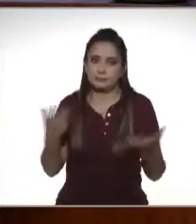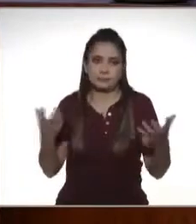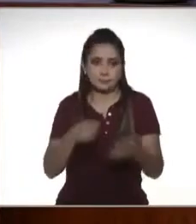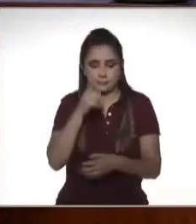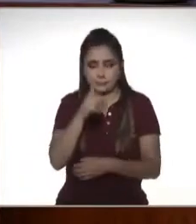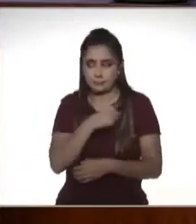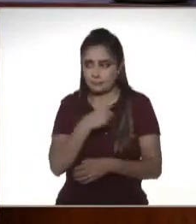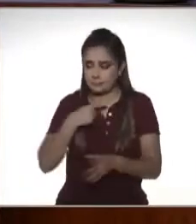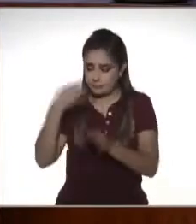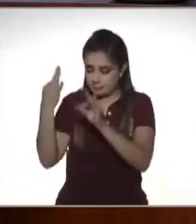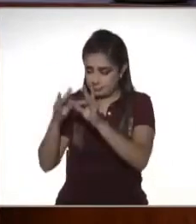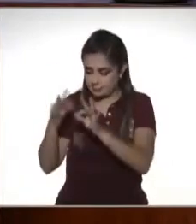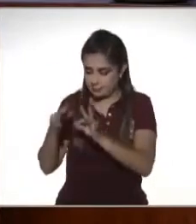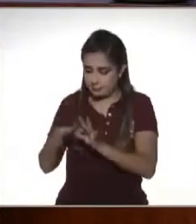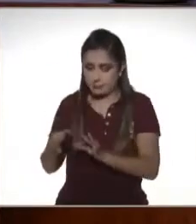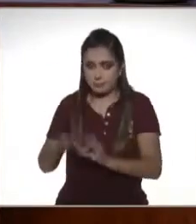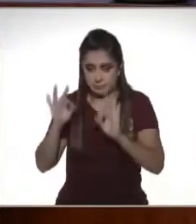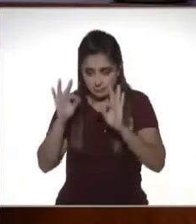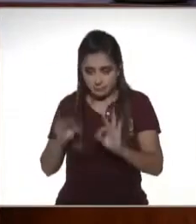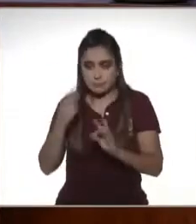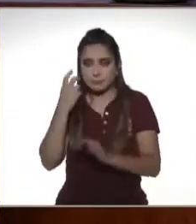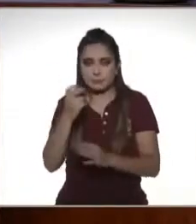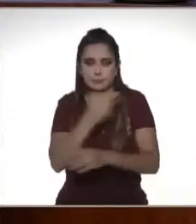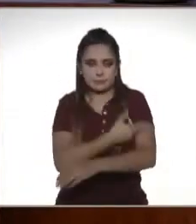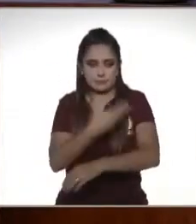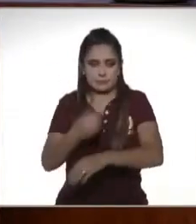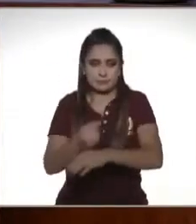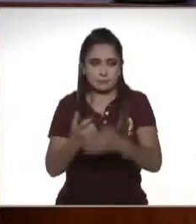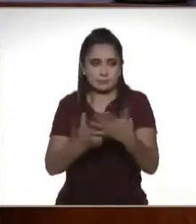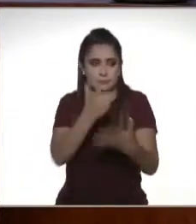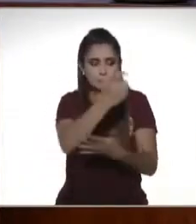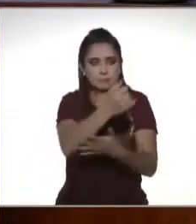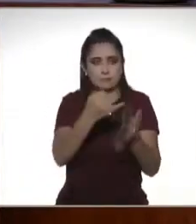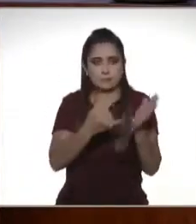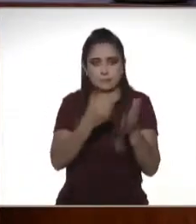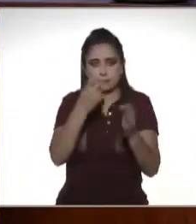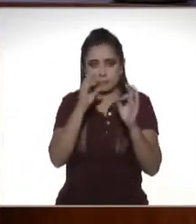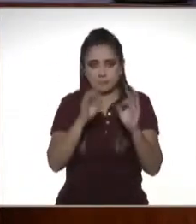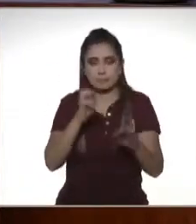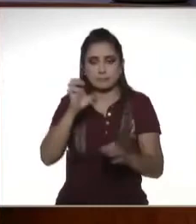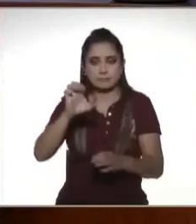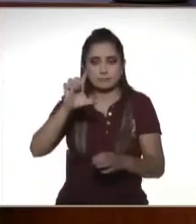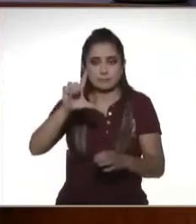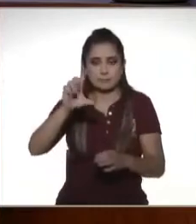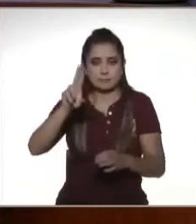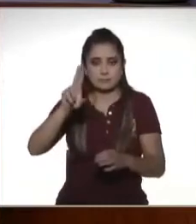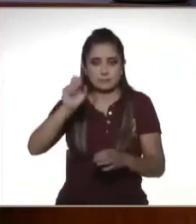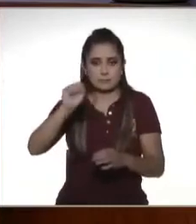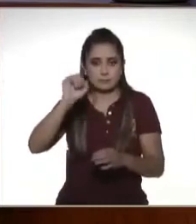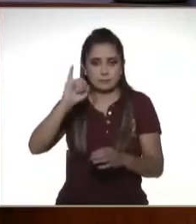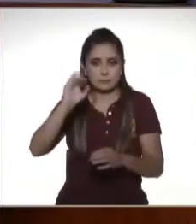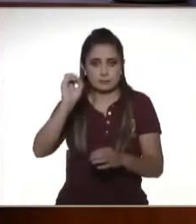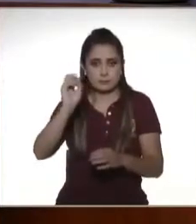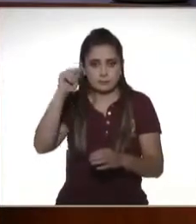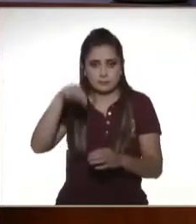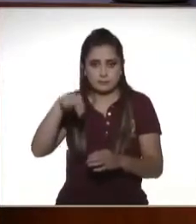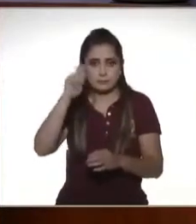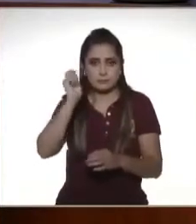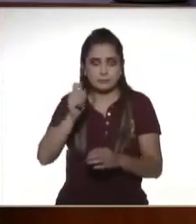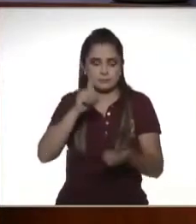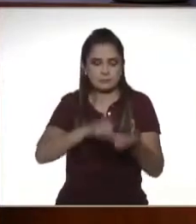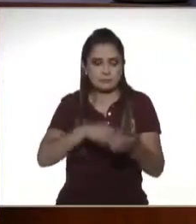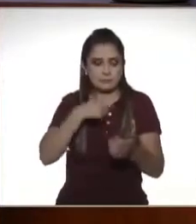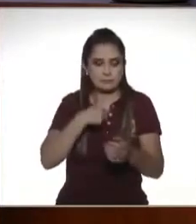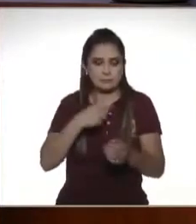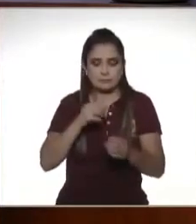cumpliéramos de manera correcta ¿no? entonces en la ilusión es una no incumplo